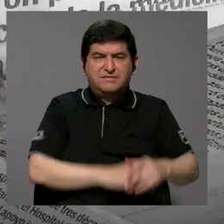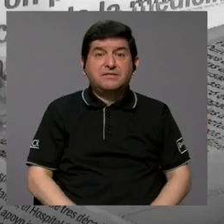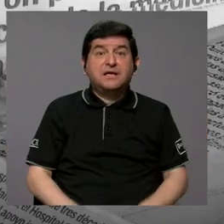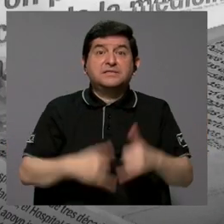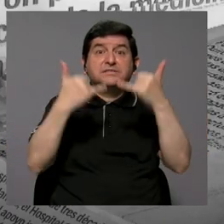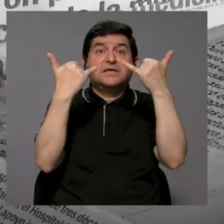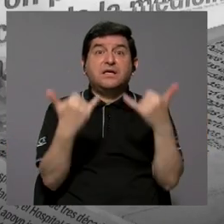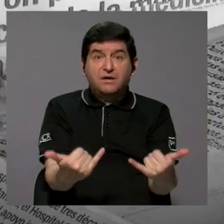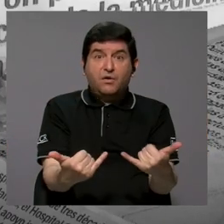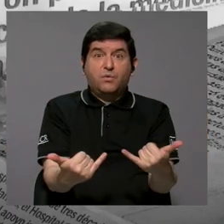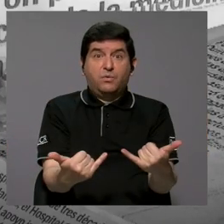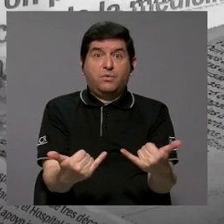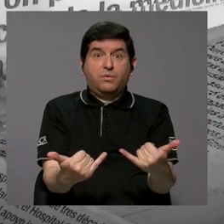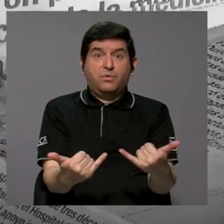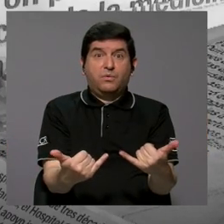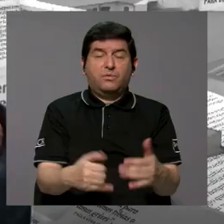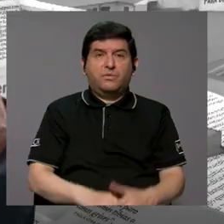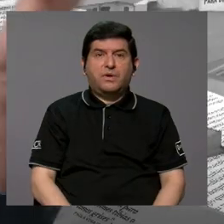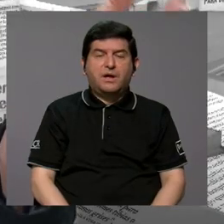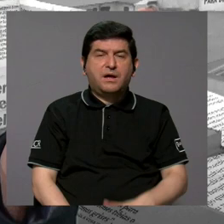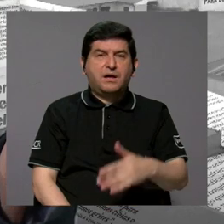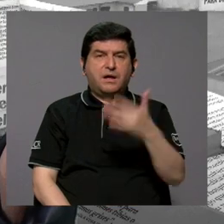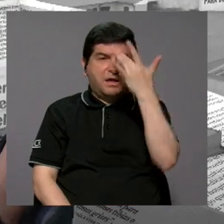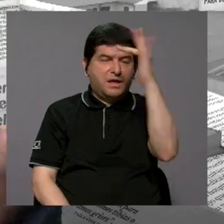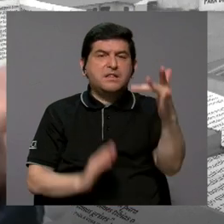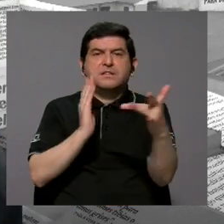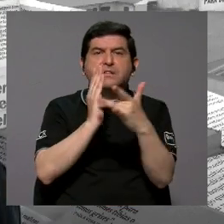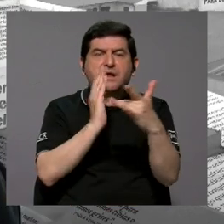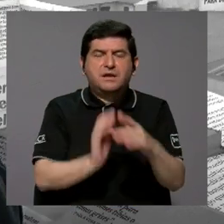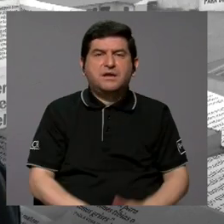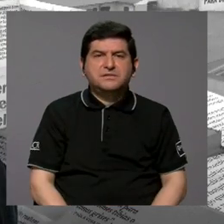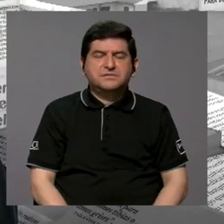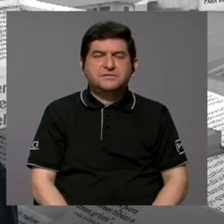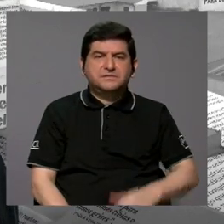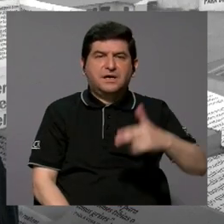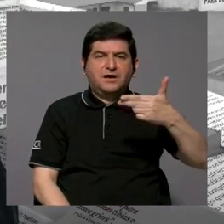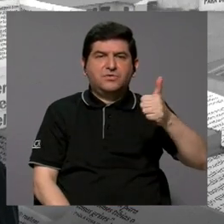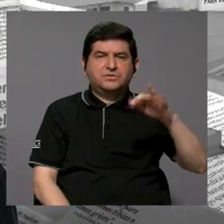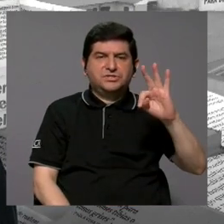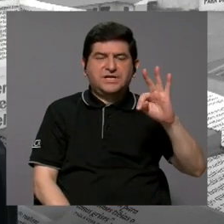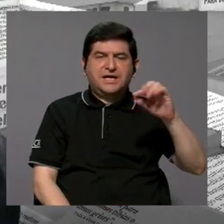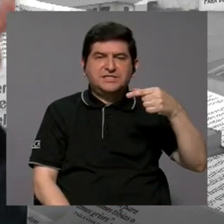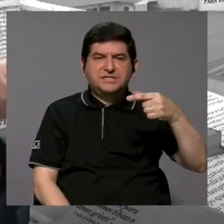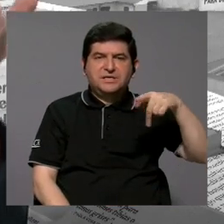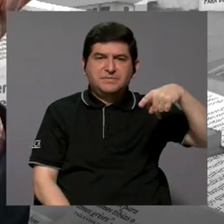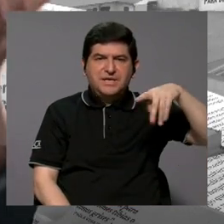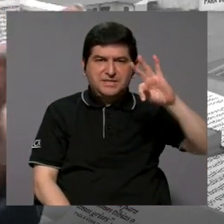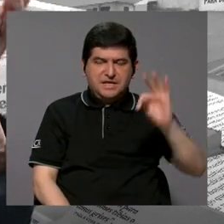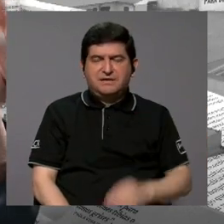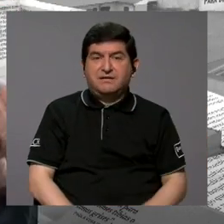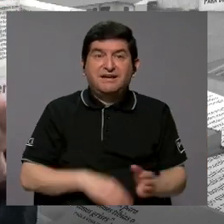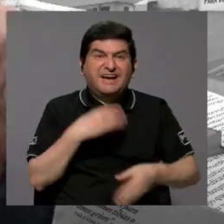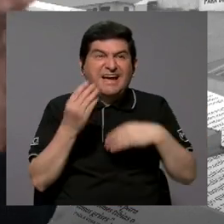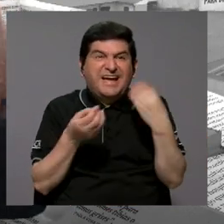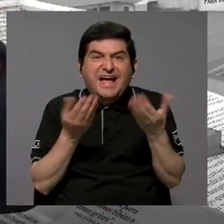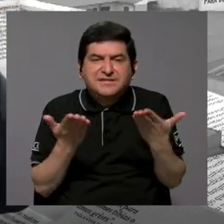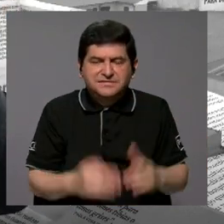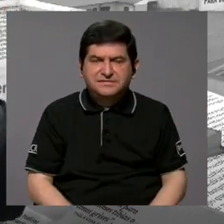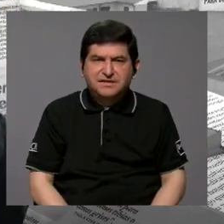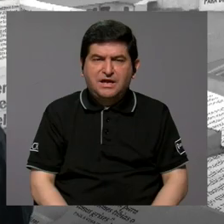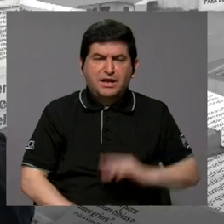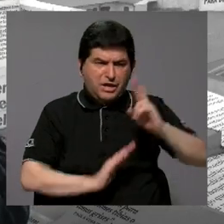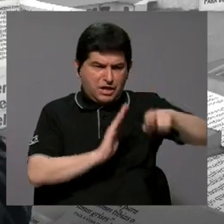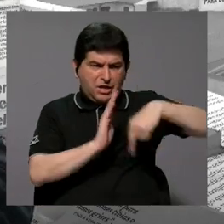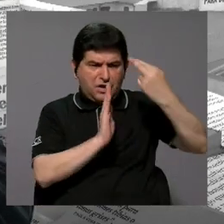y ahora se nos viene la inteligencia artificial con el chat, chat, GPT. ¿Qué podemos hacer y cuál